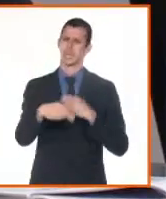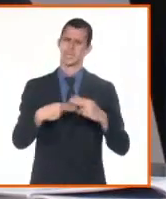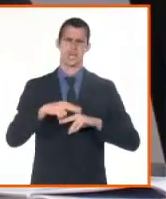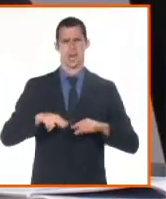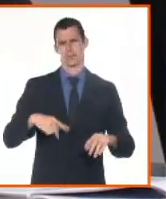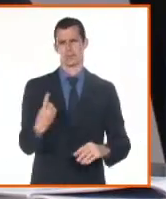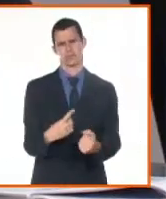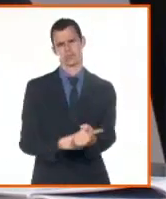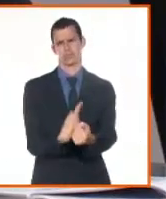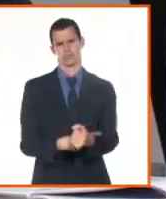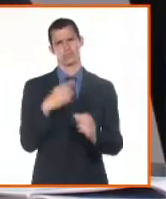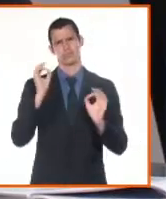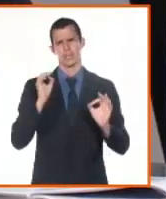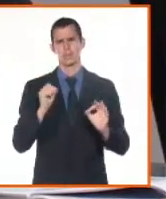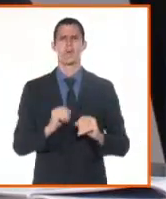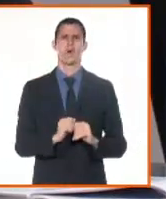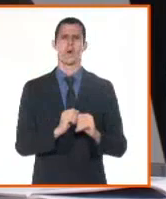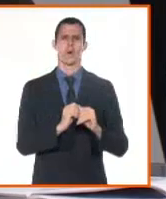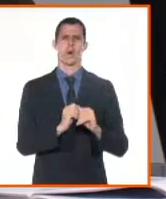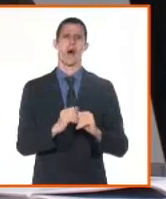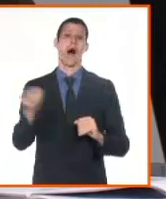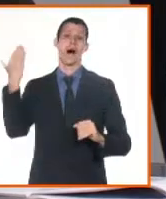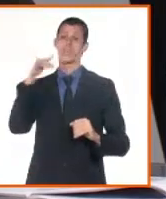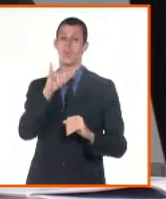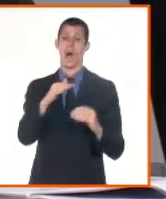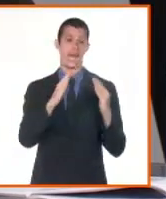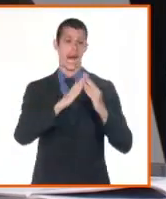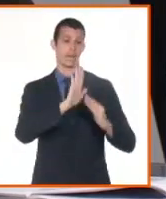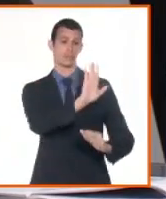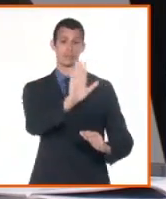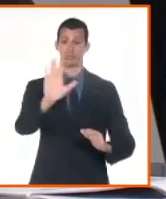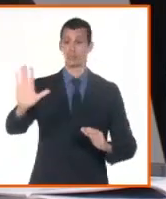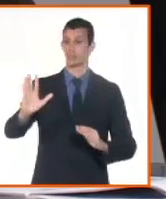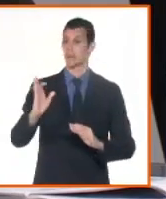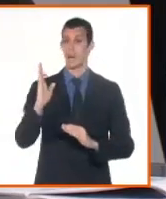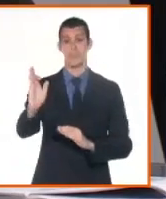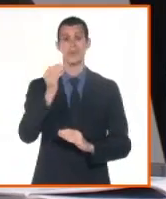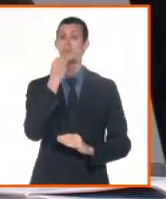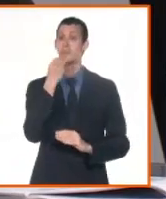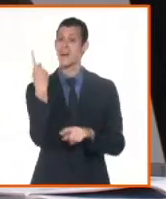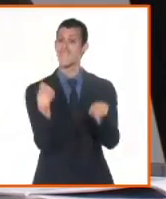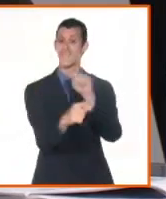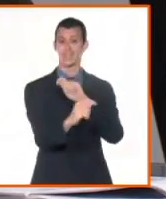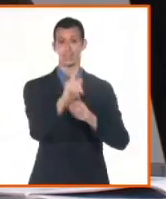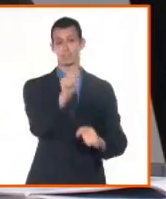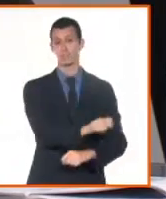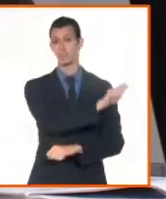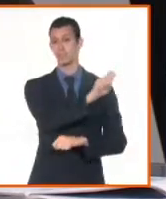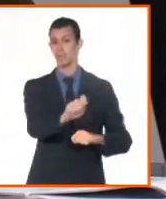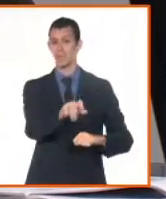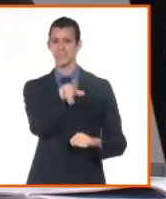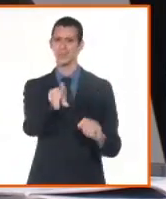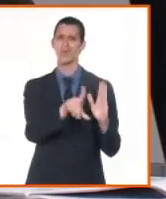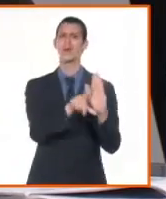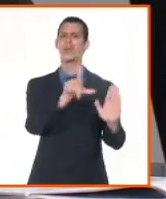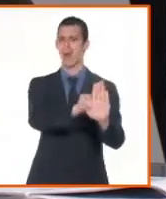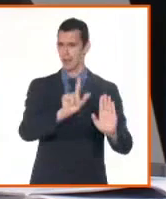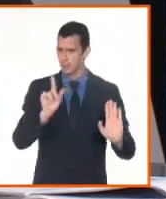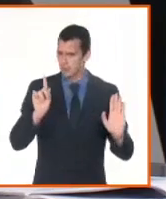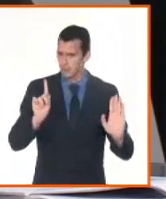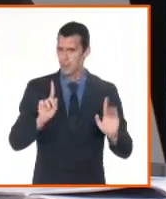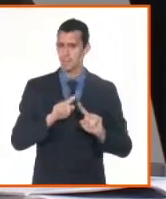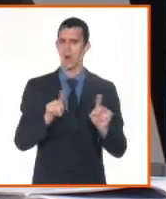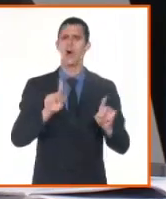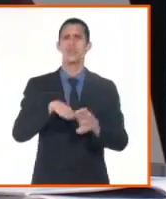estos actos jurídicos y la población igual, puesto que resultan actos obligatorios de